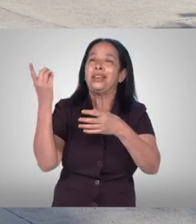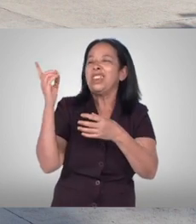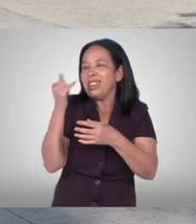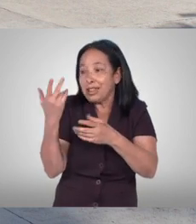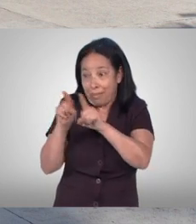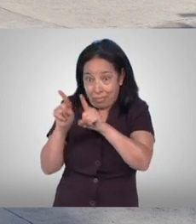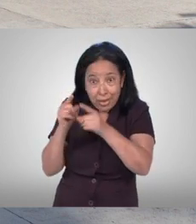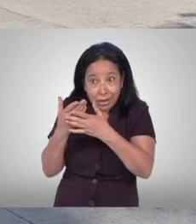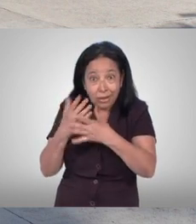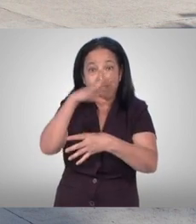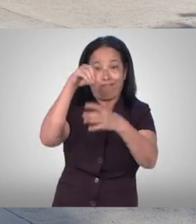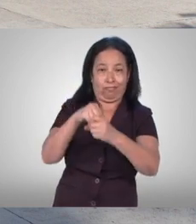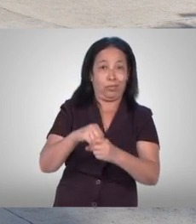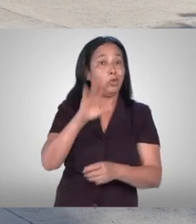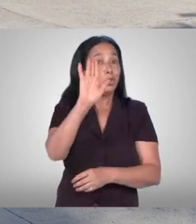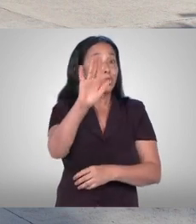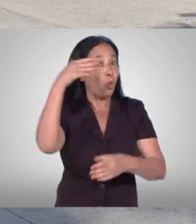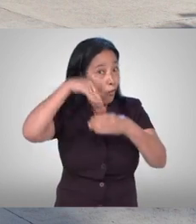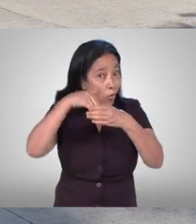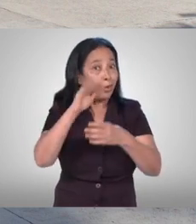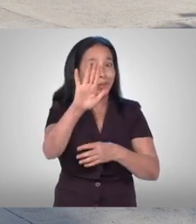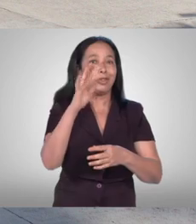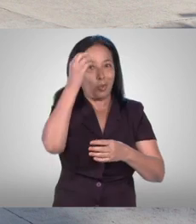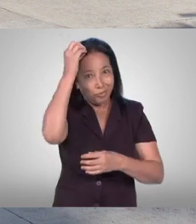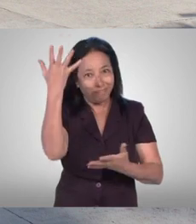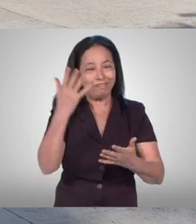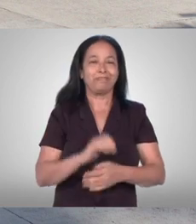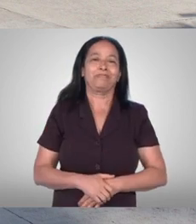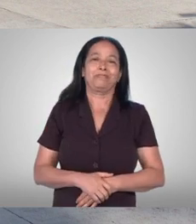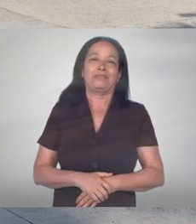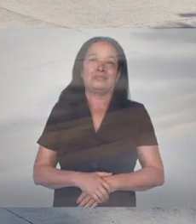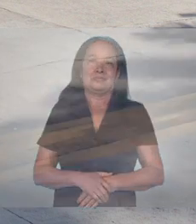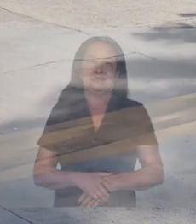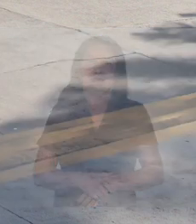democráticas e incluyentes. Por eso recuerda que tu voto es tu voz.